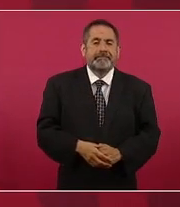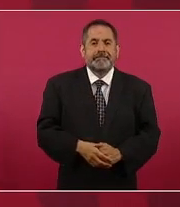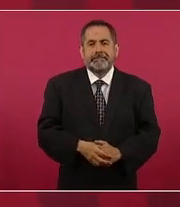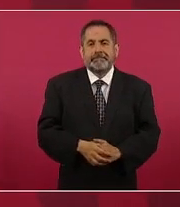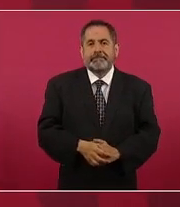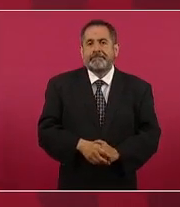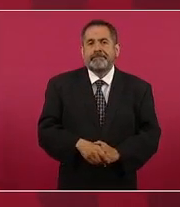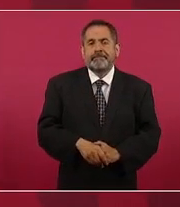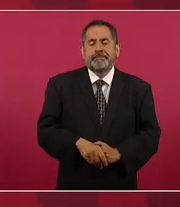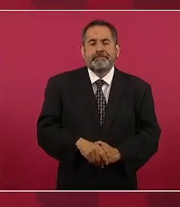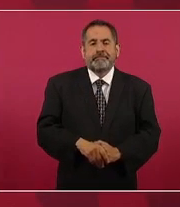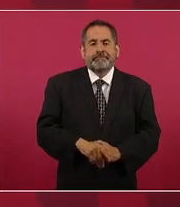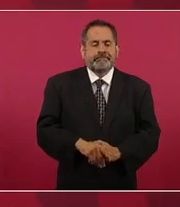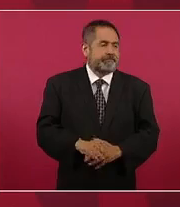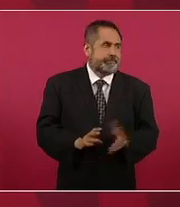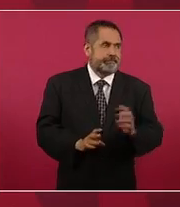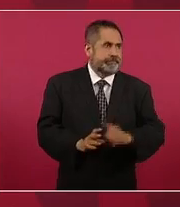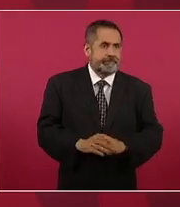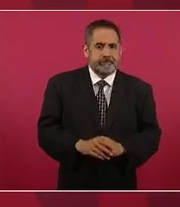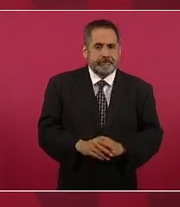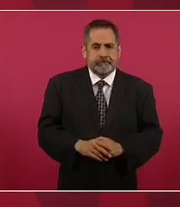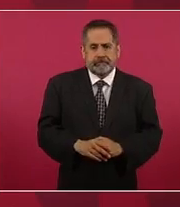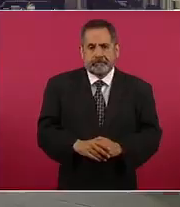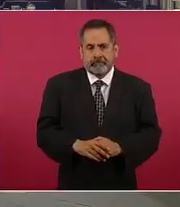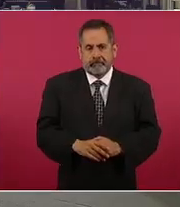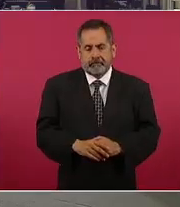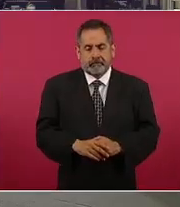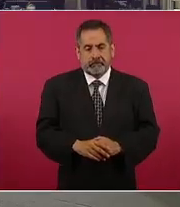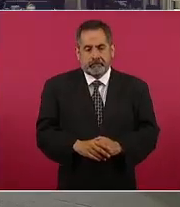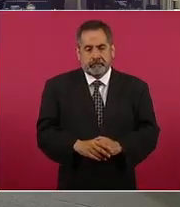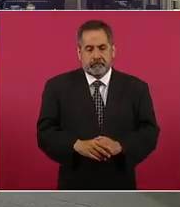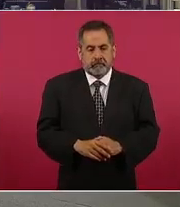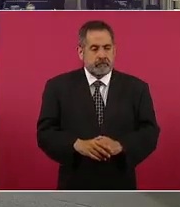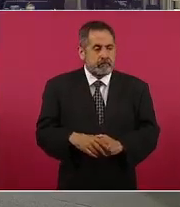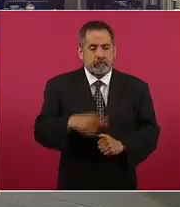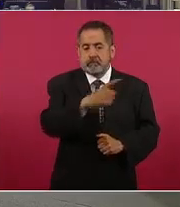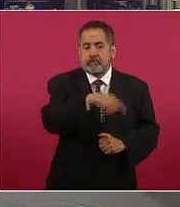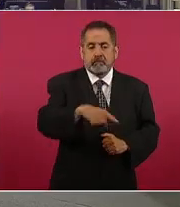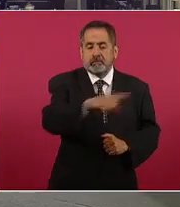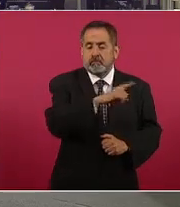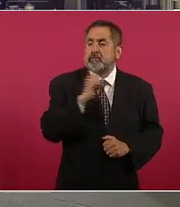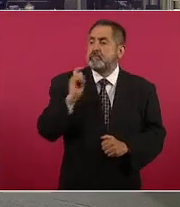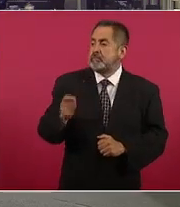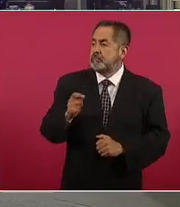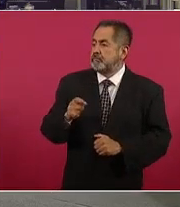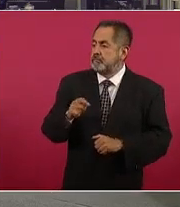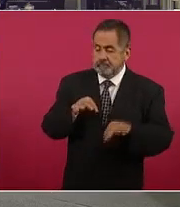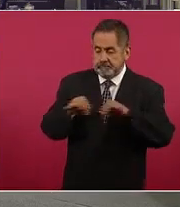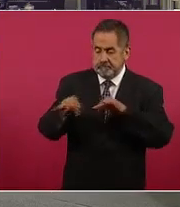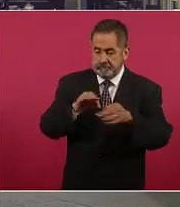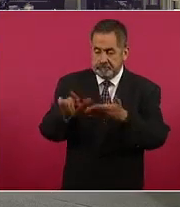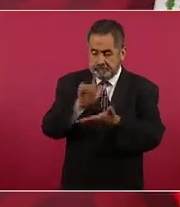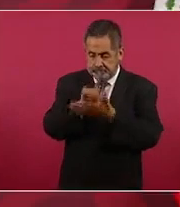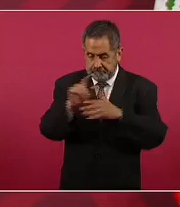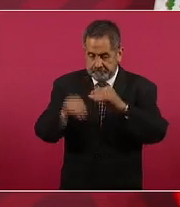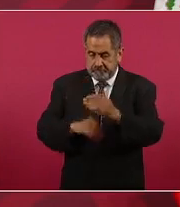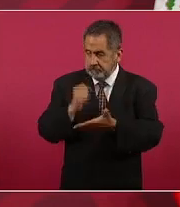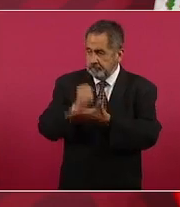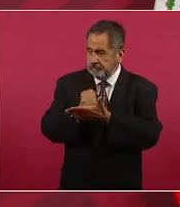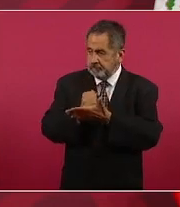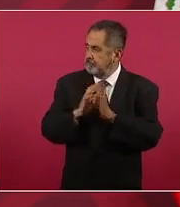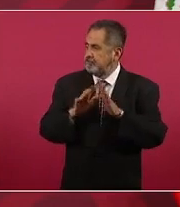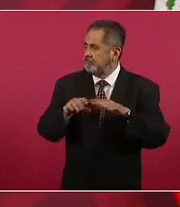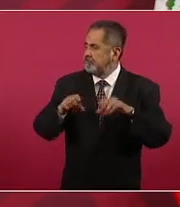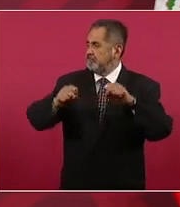o sea bloquear todas las